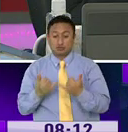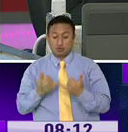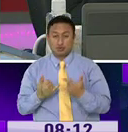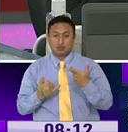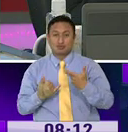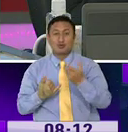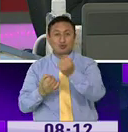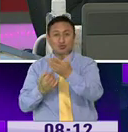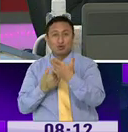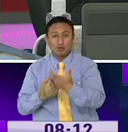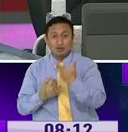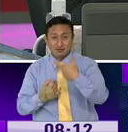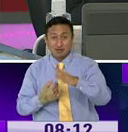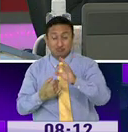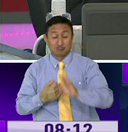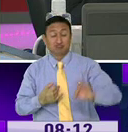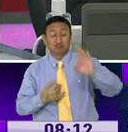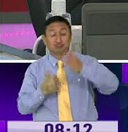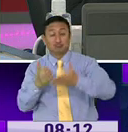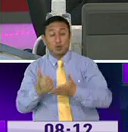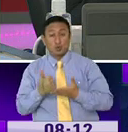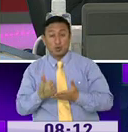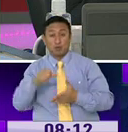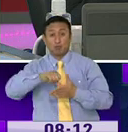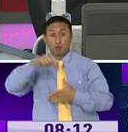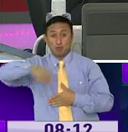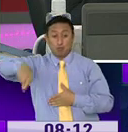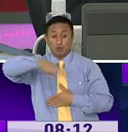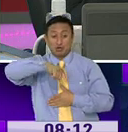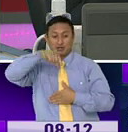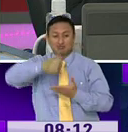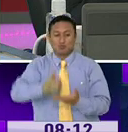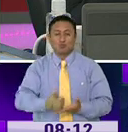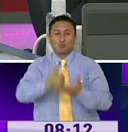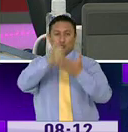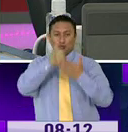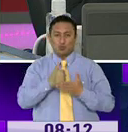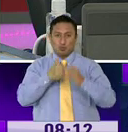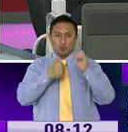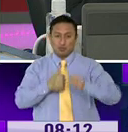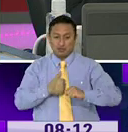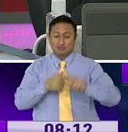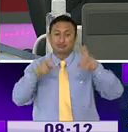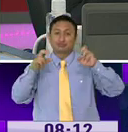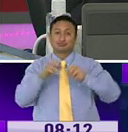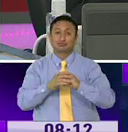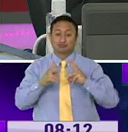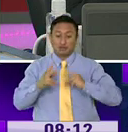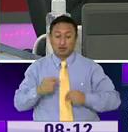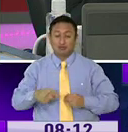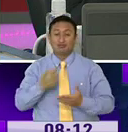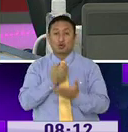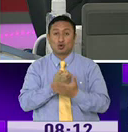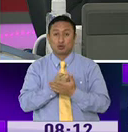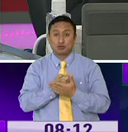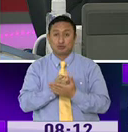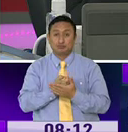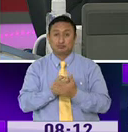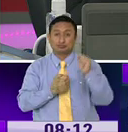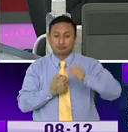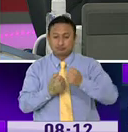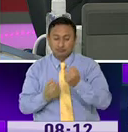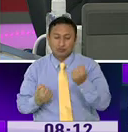informaciones que son de mucha utilidad para la ciudadanía y que les van a ayudar a llevar tanto la parte de salud como la parte económica, van a